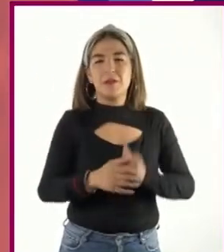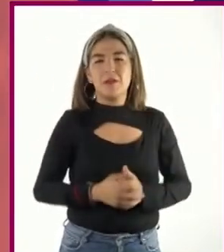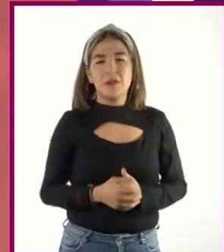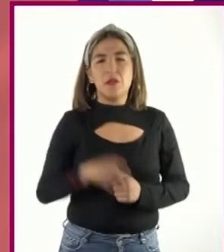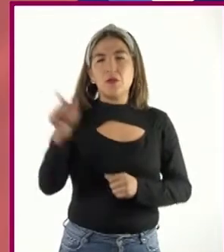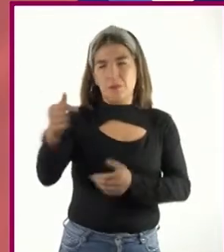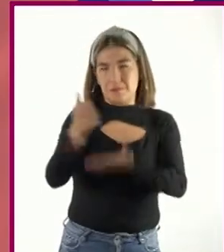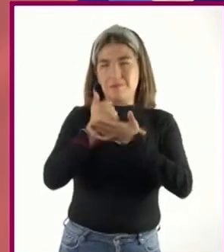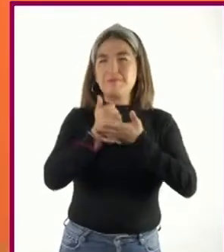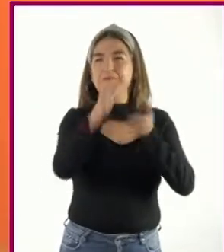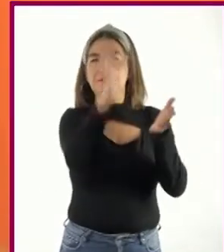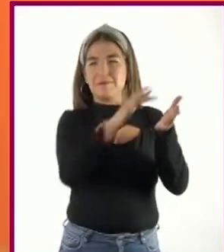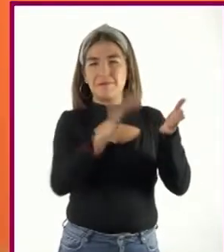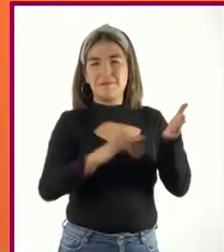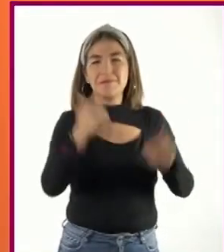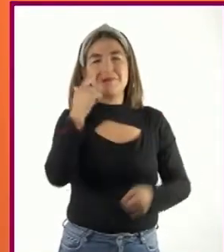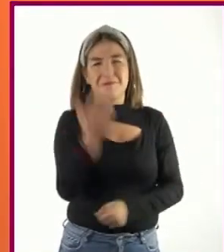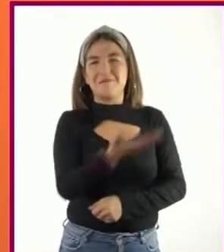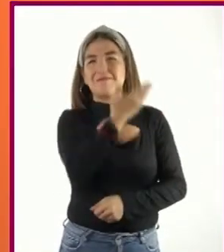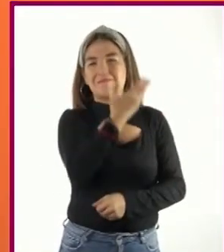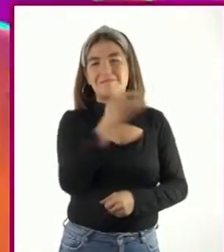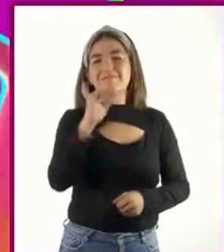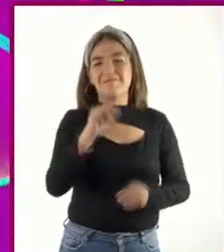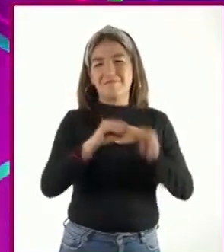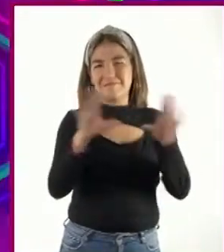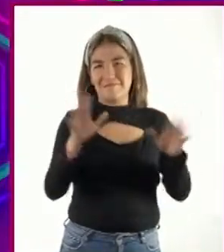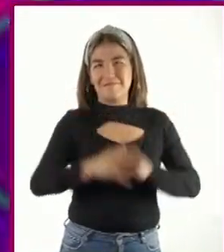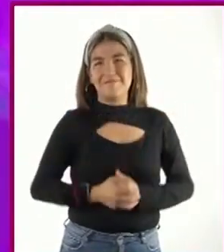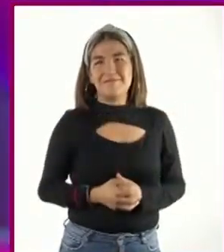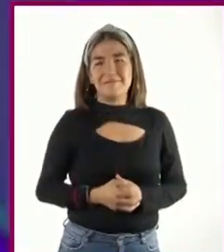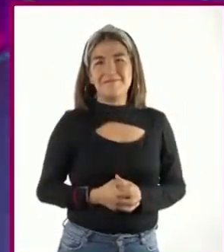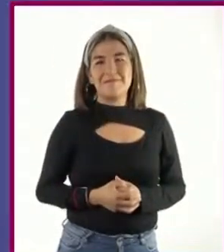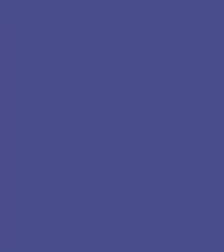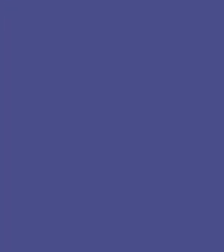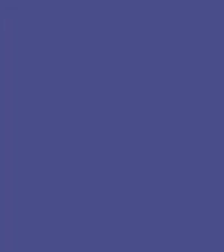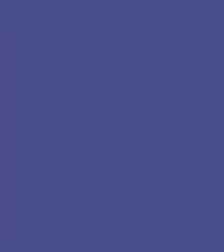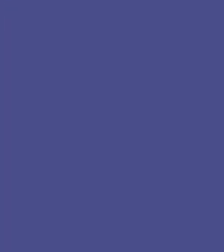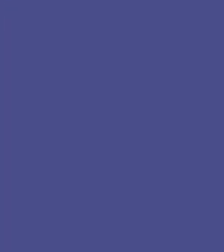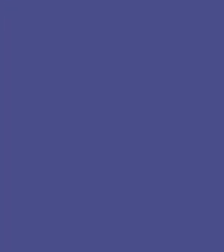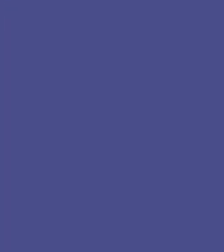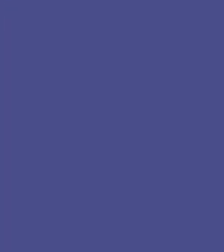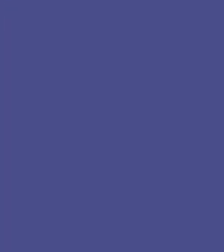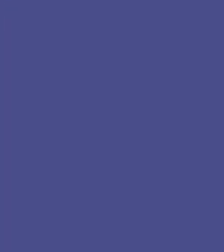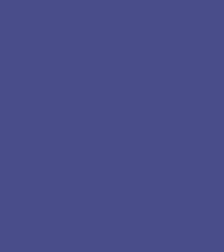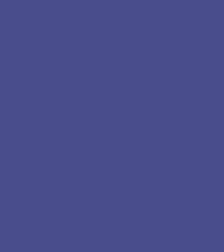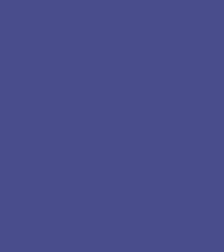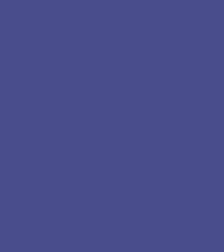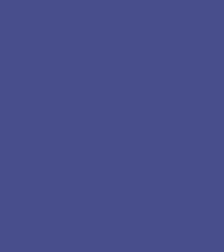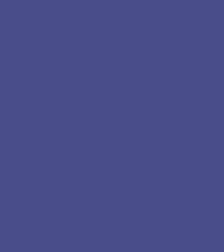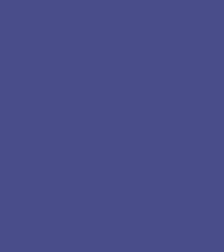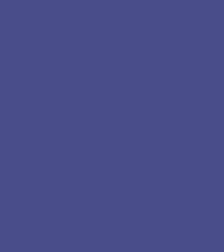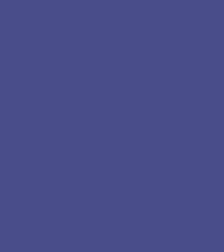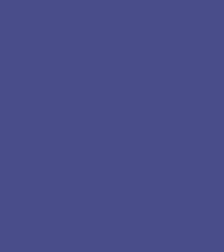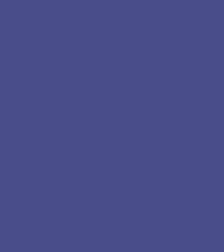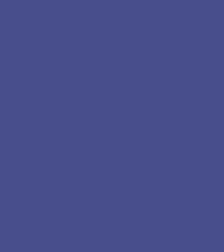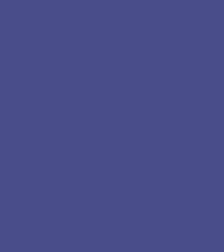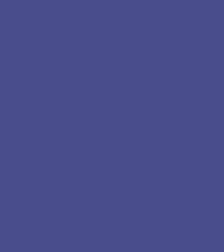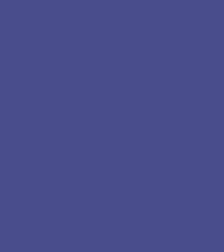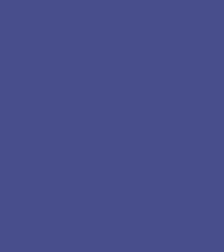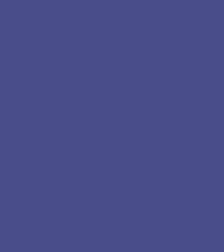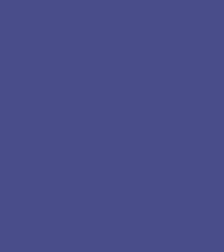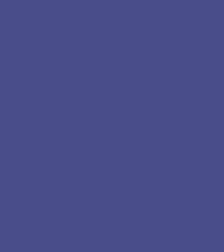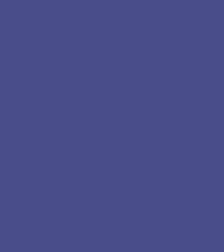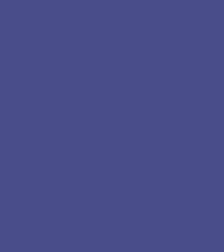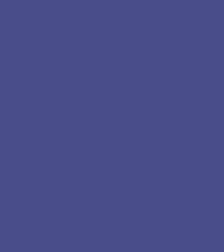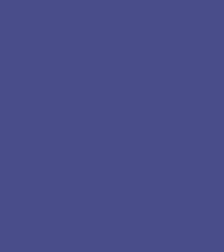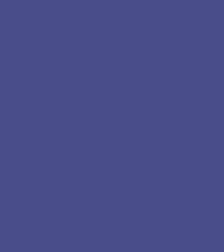¿me ayudas a leerlo? Claro que sí, profesora. Querido director Omar, la siguiente semana saldremos de vacaciones, por lo que